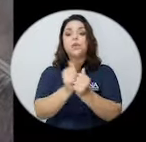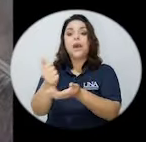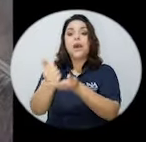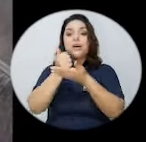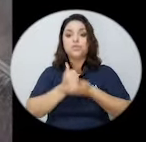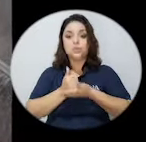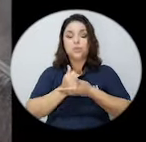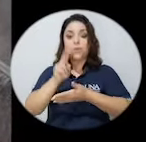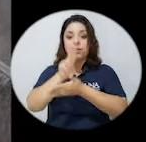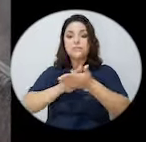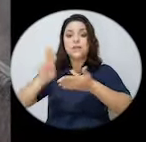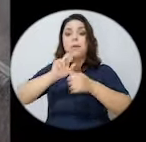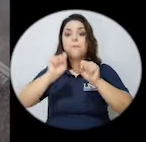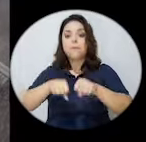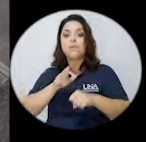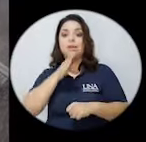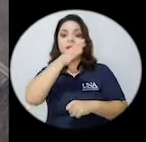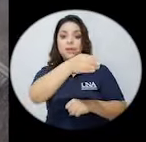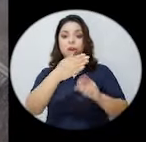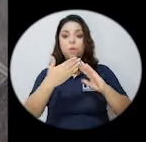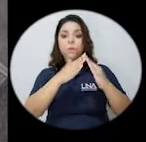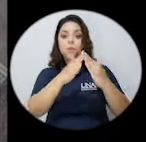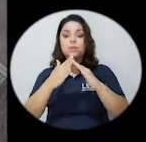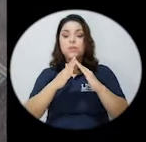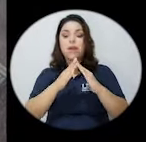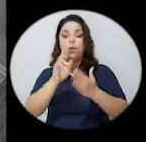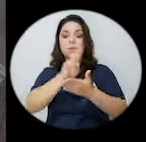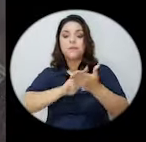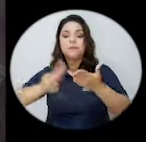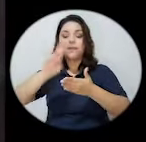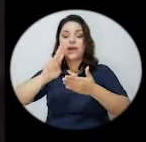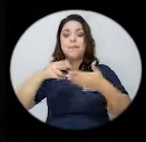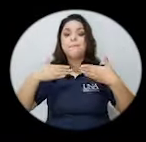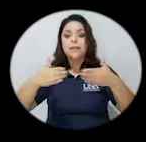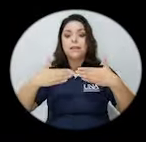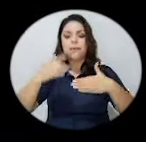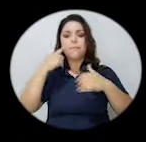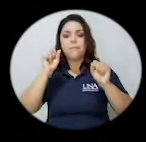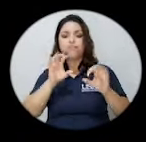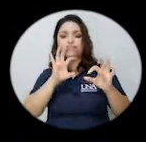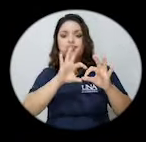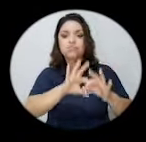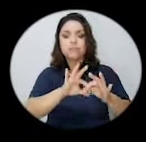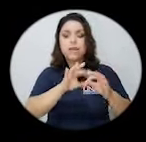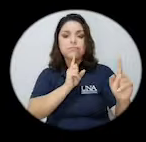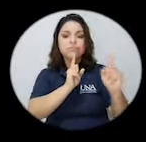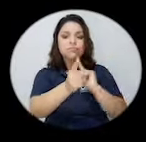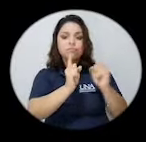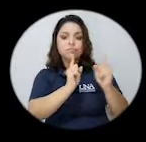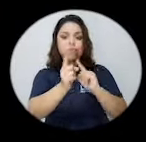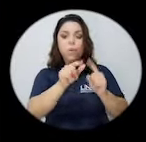de la universidad ir hasta la comunidad PUNA en Panamá para poder crear como lazos y diálogos